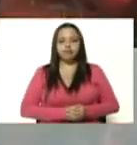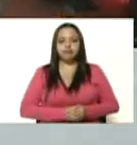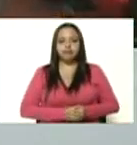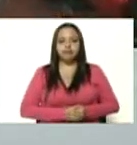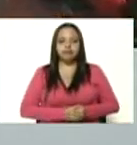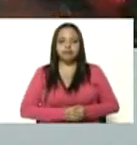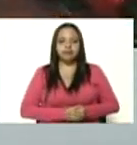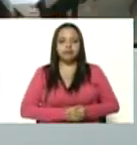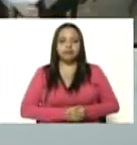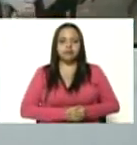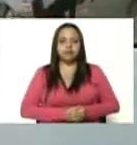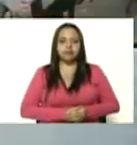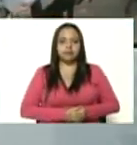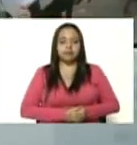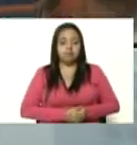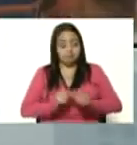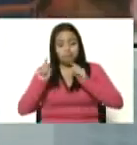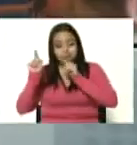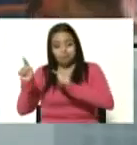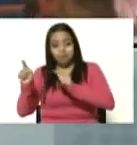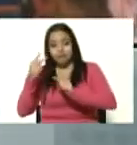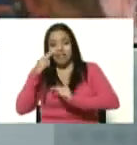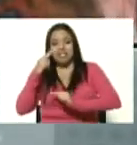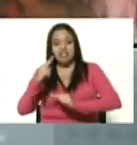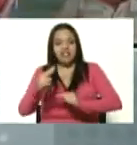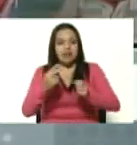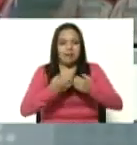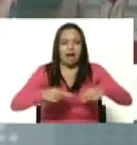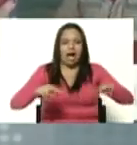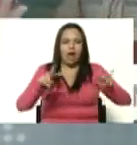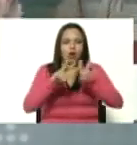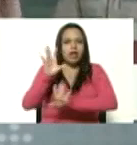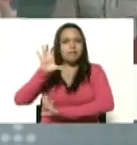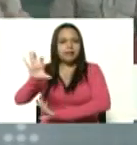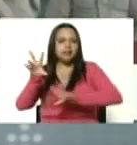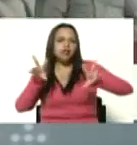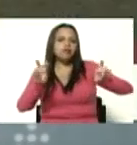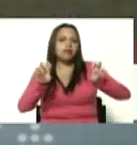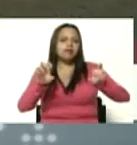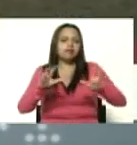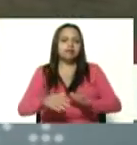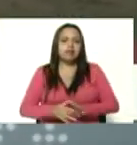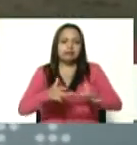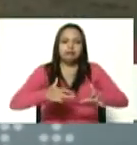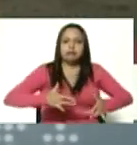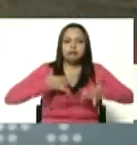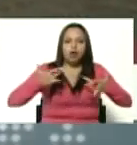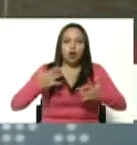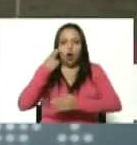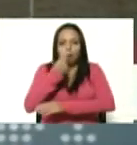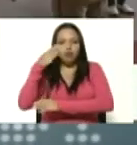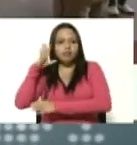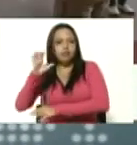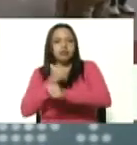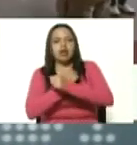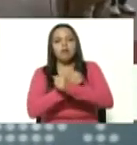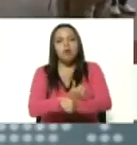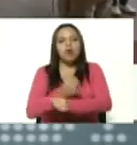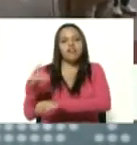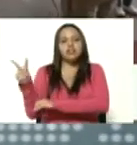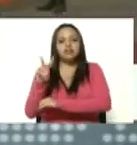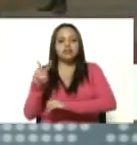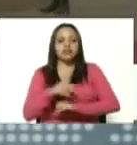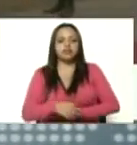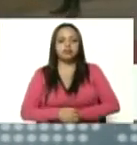ahí está la moral nueva de la patria nueva ahí está miren el espíritu de compromiso y de amor a Venezuela